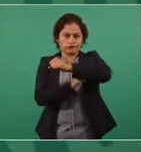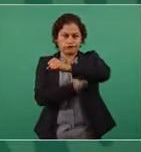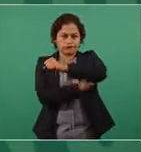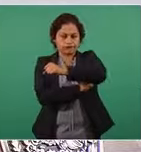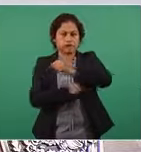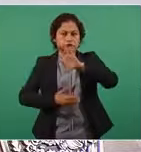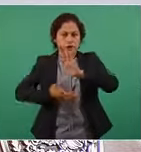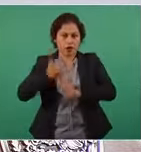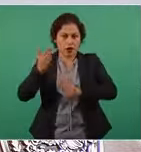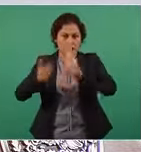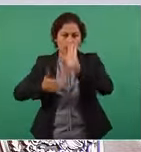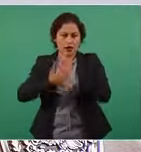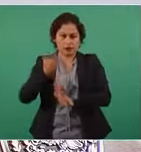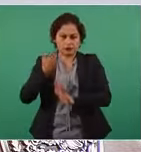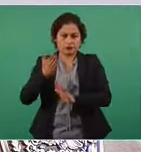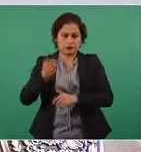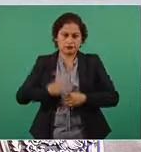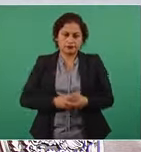y ahí se